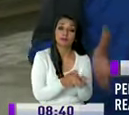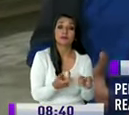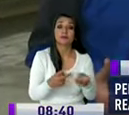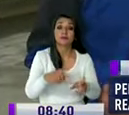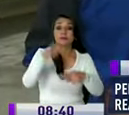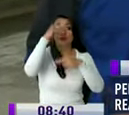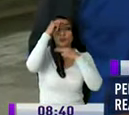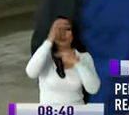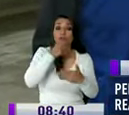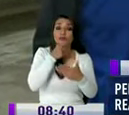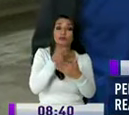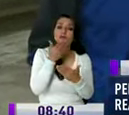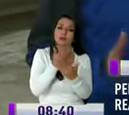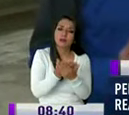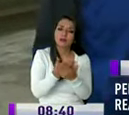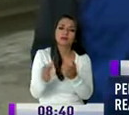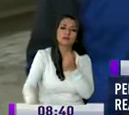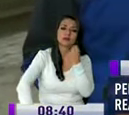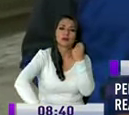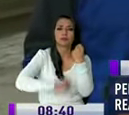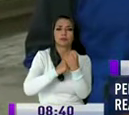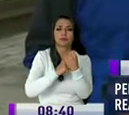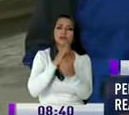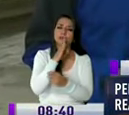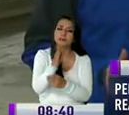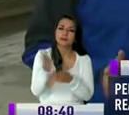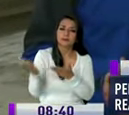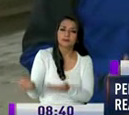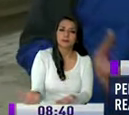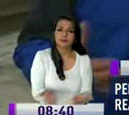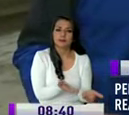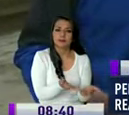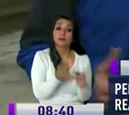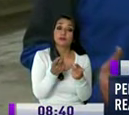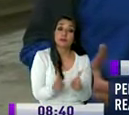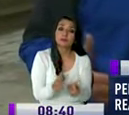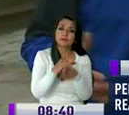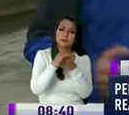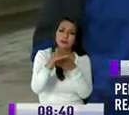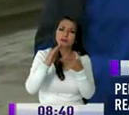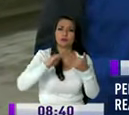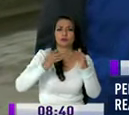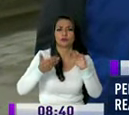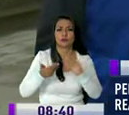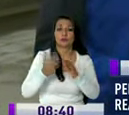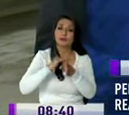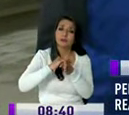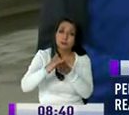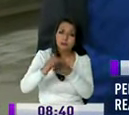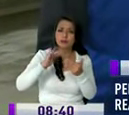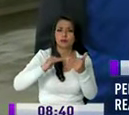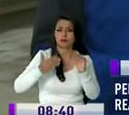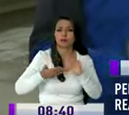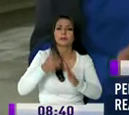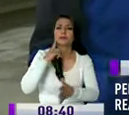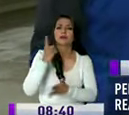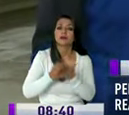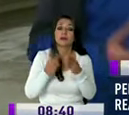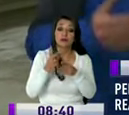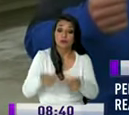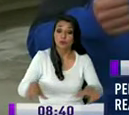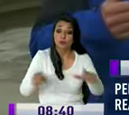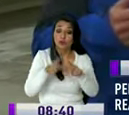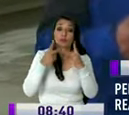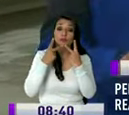muchas gracias por acompañarnos siempre en este tipo de eventos e invitar a la comunidad e invitar a la comunidad para que use estos